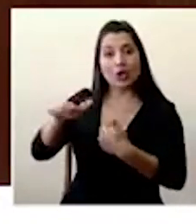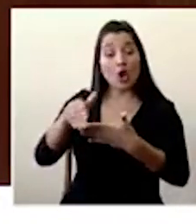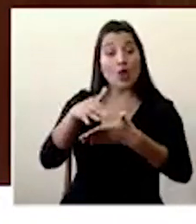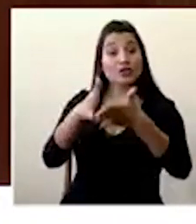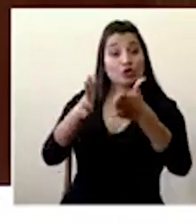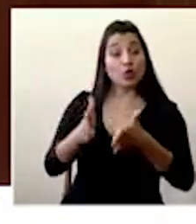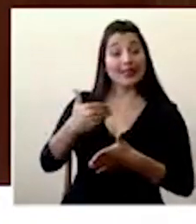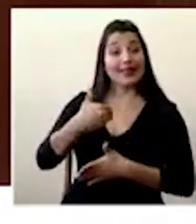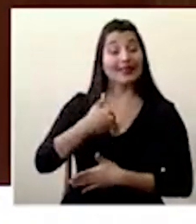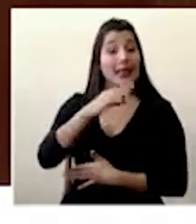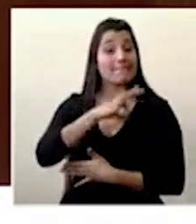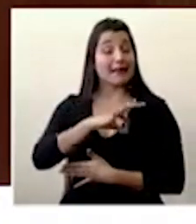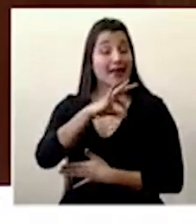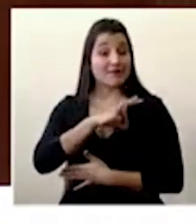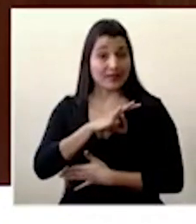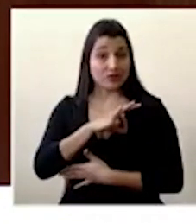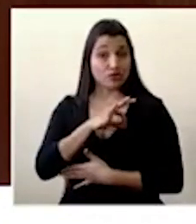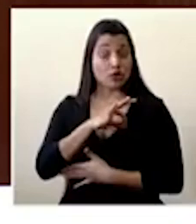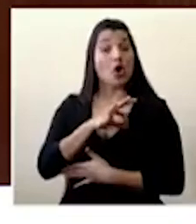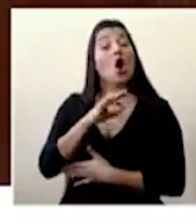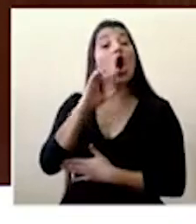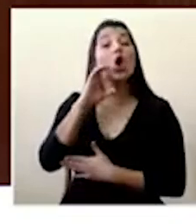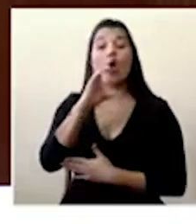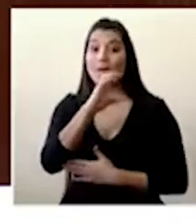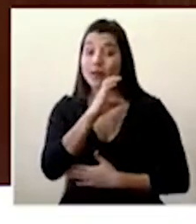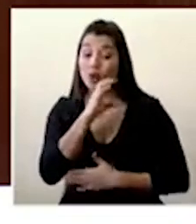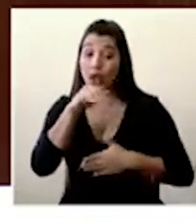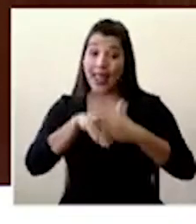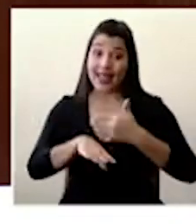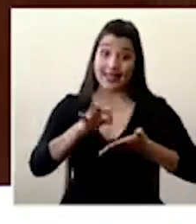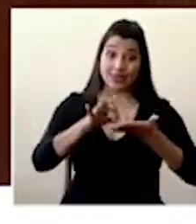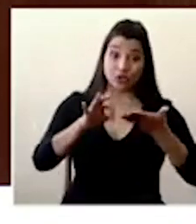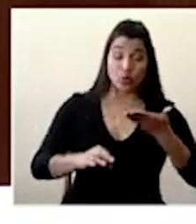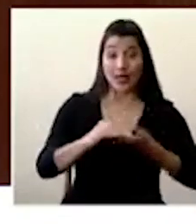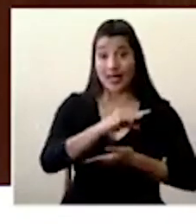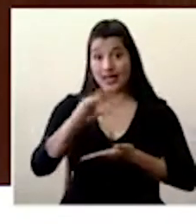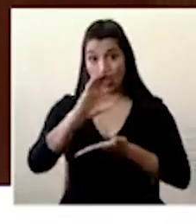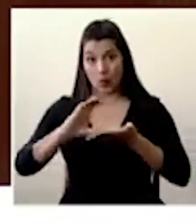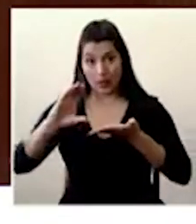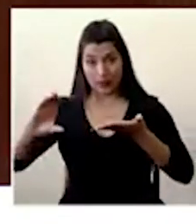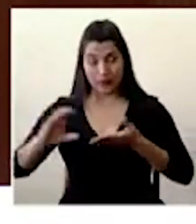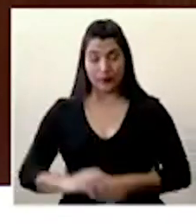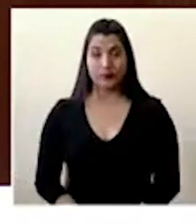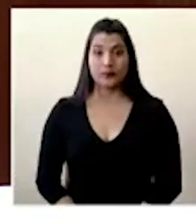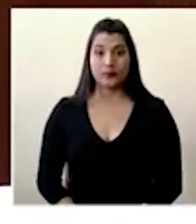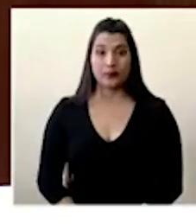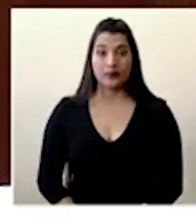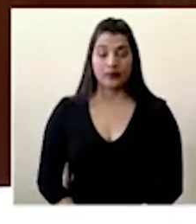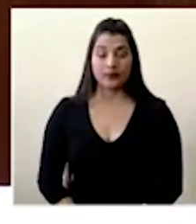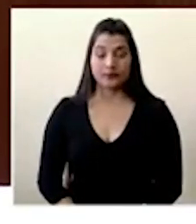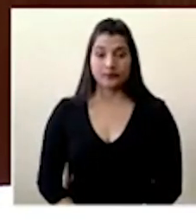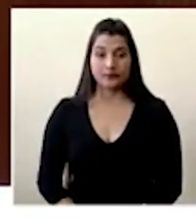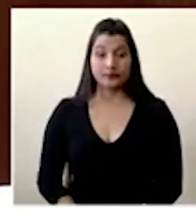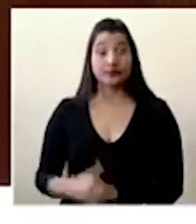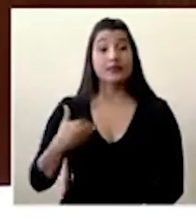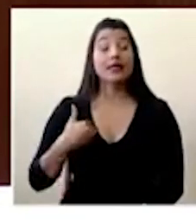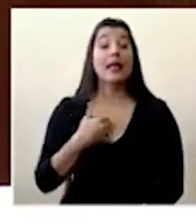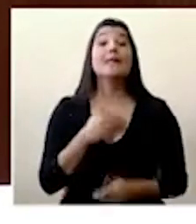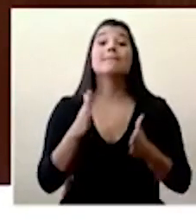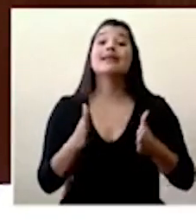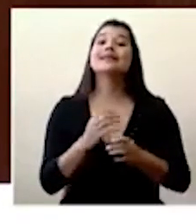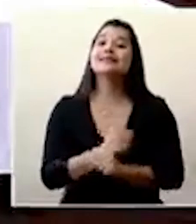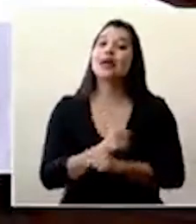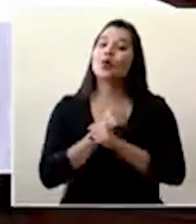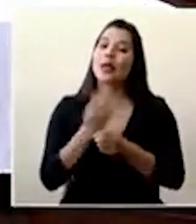en nuestros centros educativos, tanto desde el preescolar hasta la secundaria. El ministro de